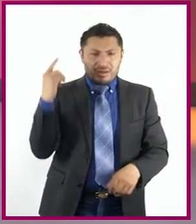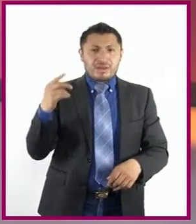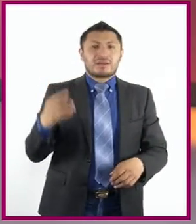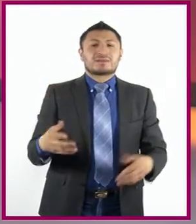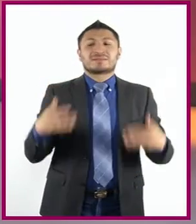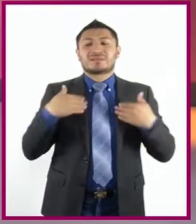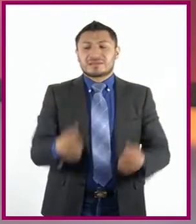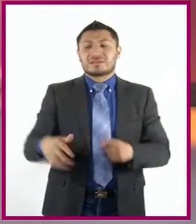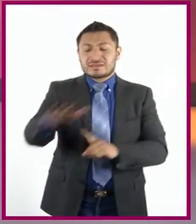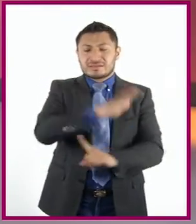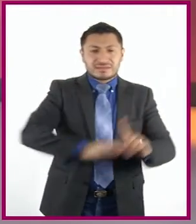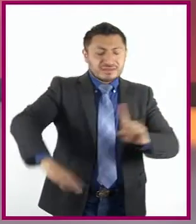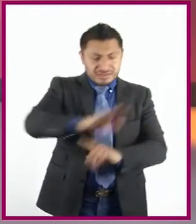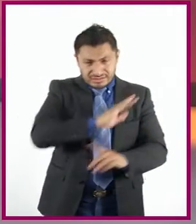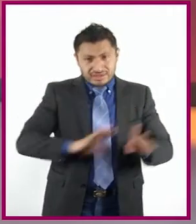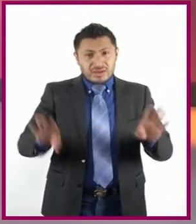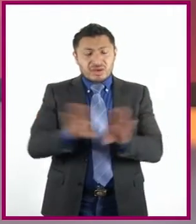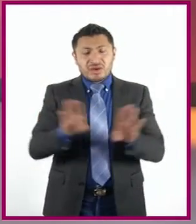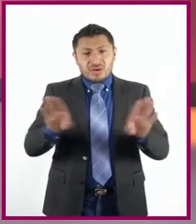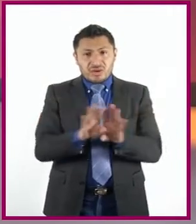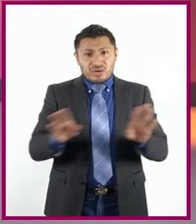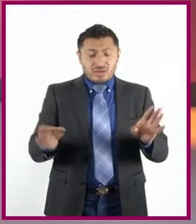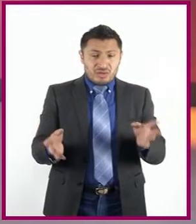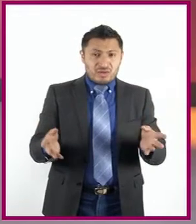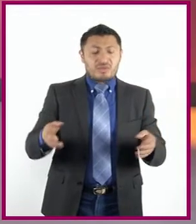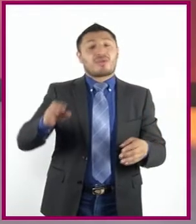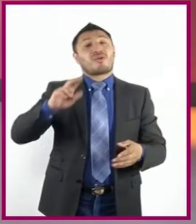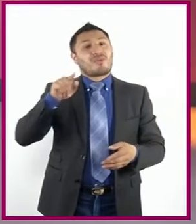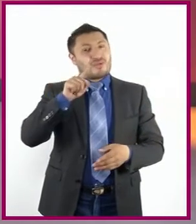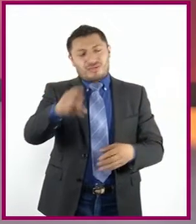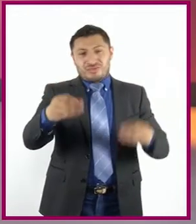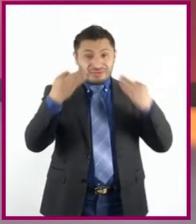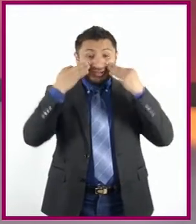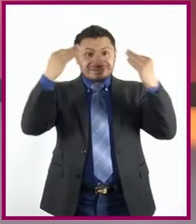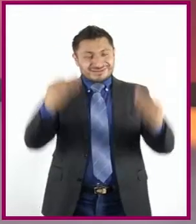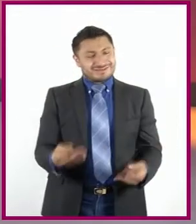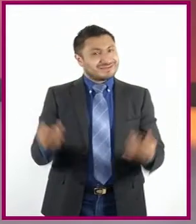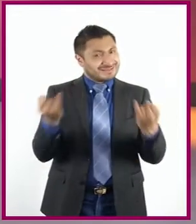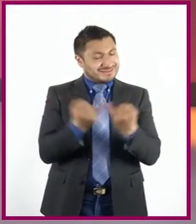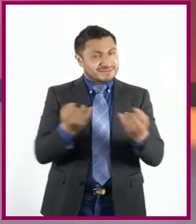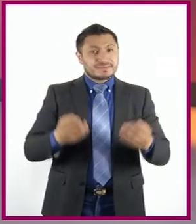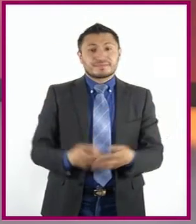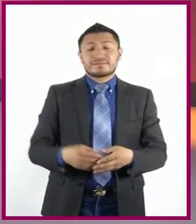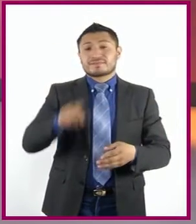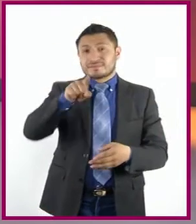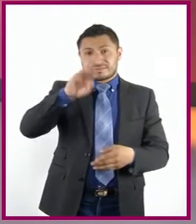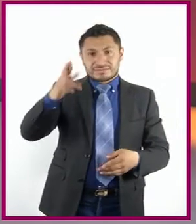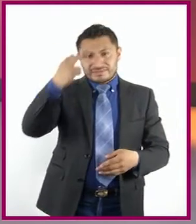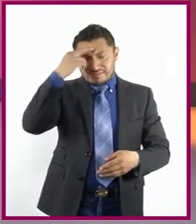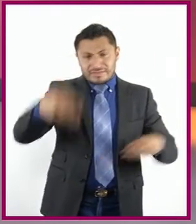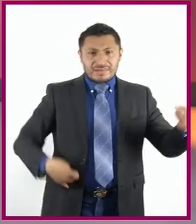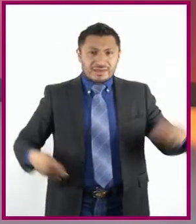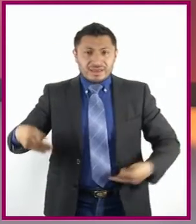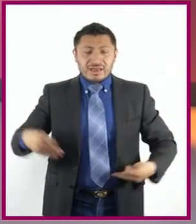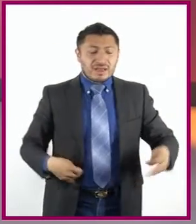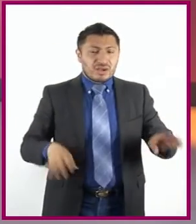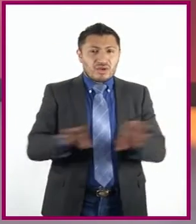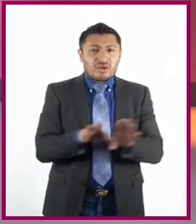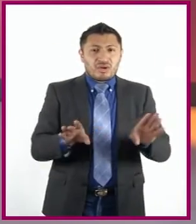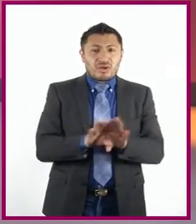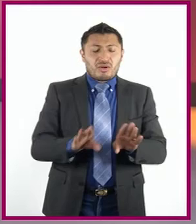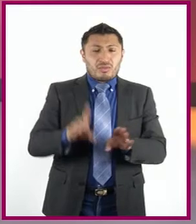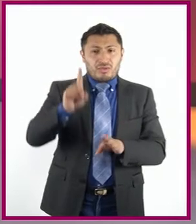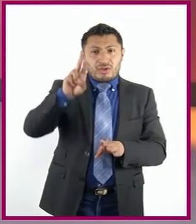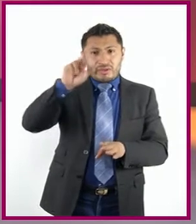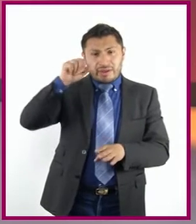los eventos narrados como si fueran un espectador más de la obra dramática. No olviden que las obras dramáticas suelen tener una trama